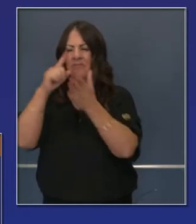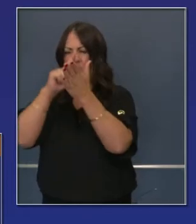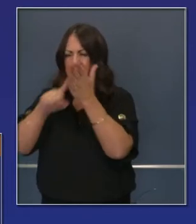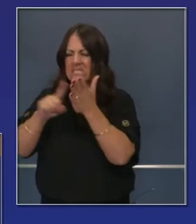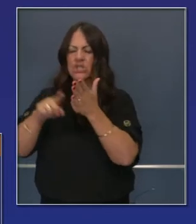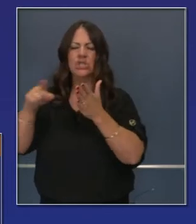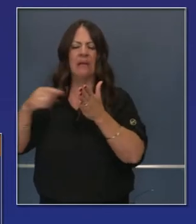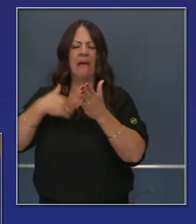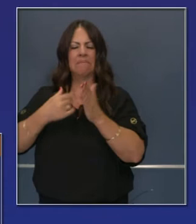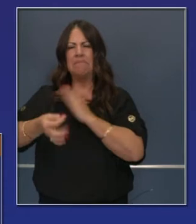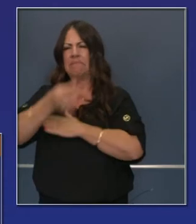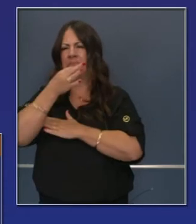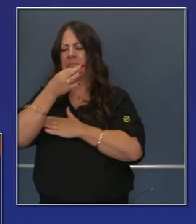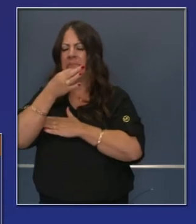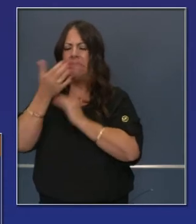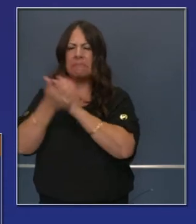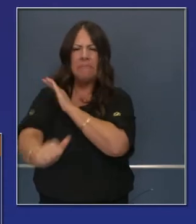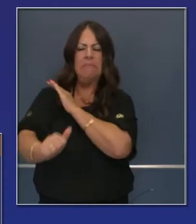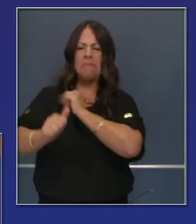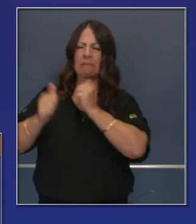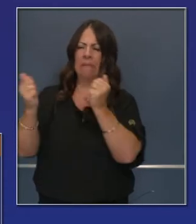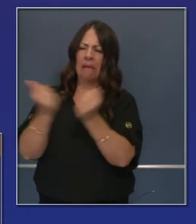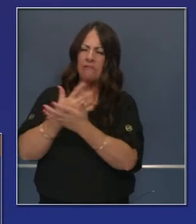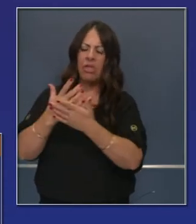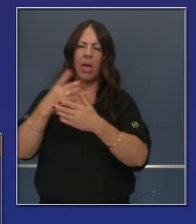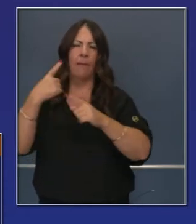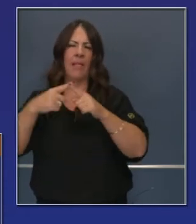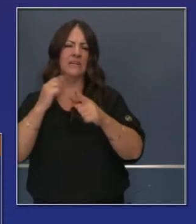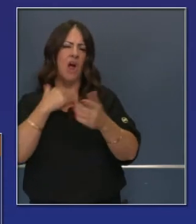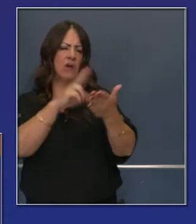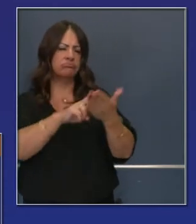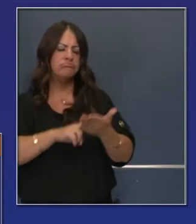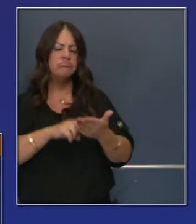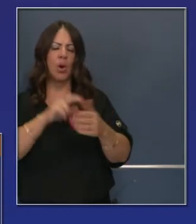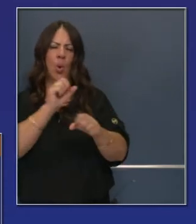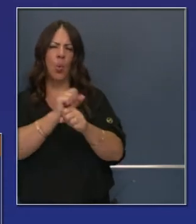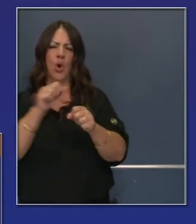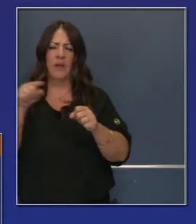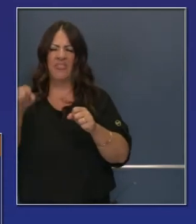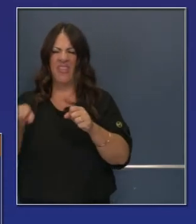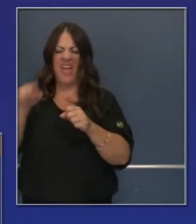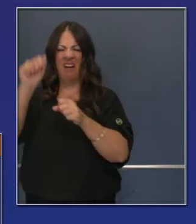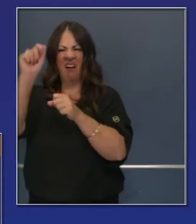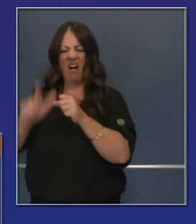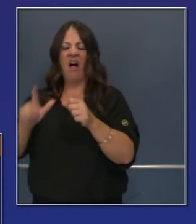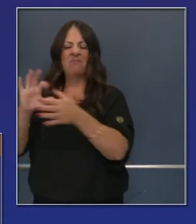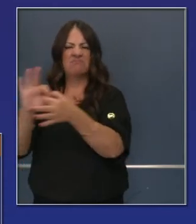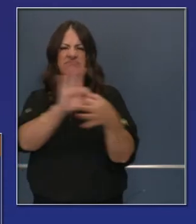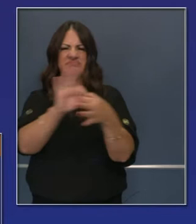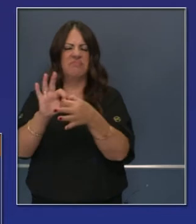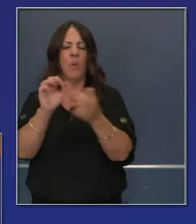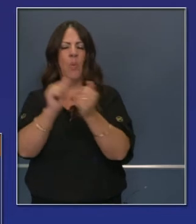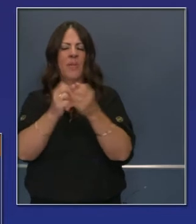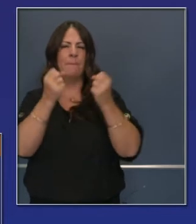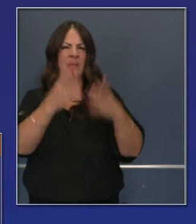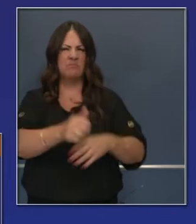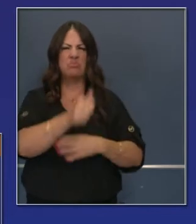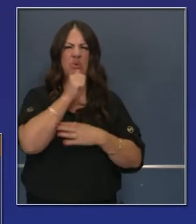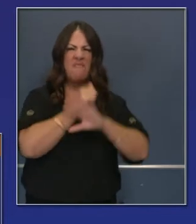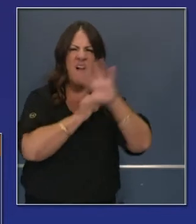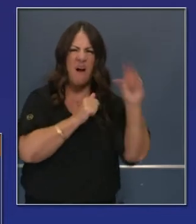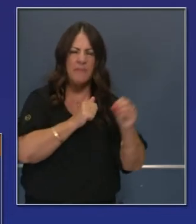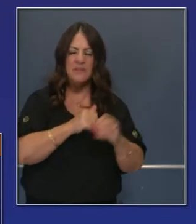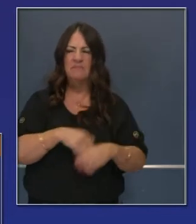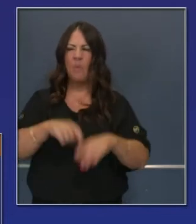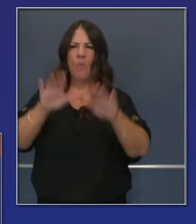con instituciones fundadas por el gobierno federal, no solamente las privadas, también en cuanto